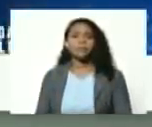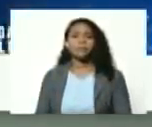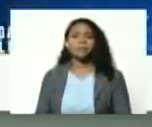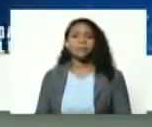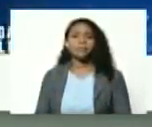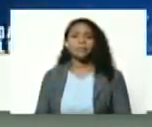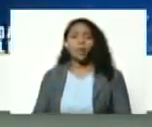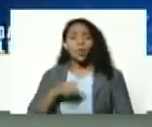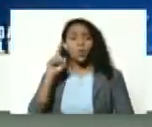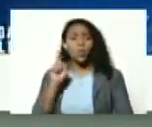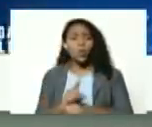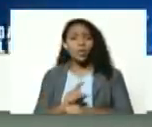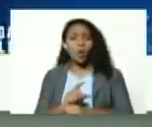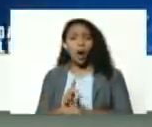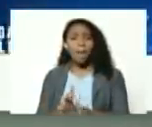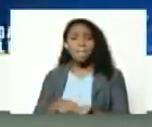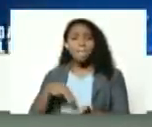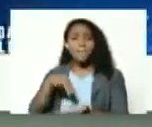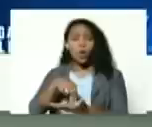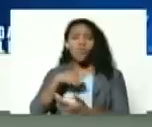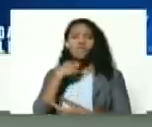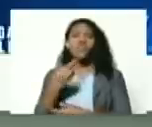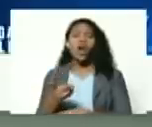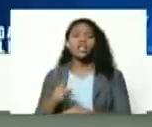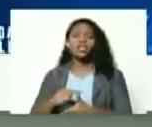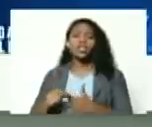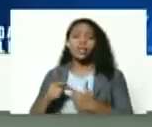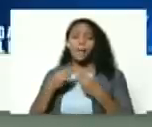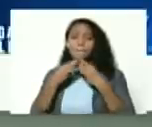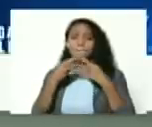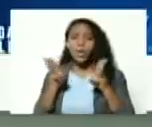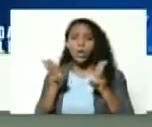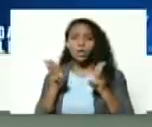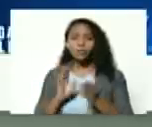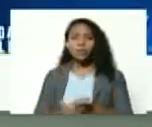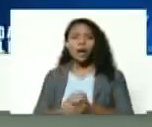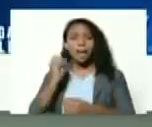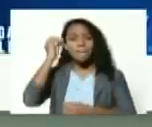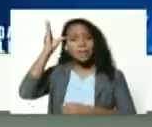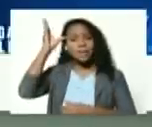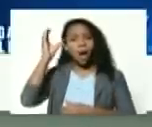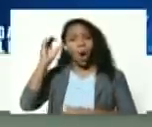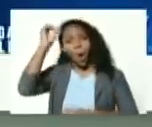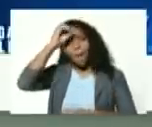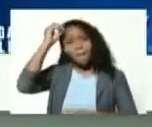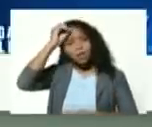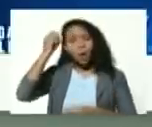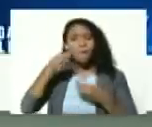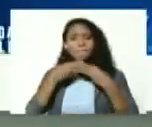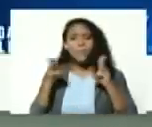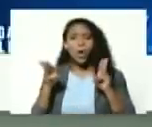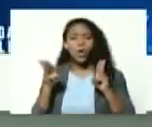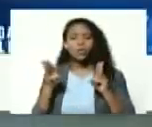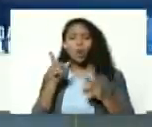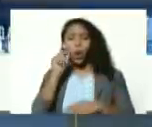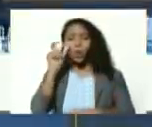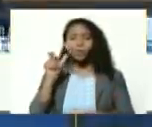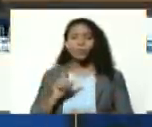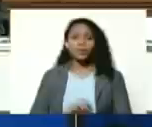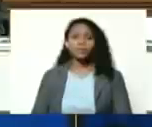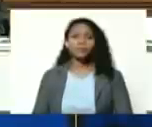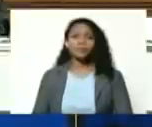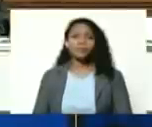el único que levantó su voz para entonces públicamente con capacidad de opinión pública fue Arturo Uslar